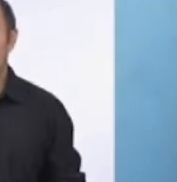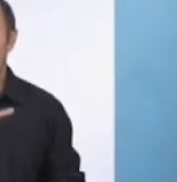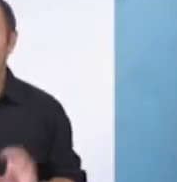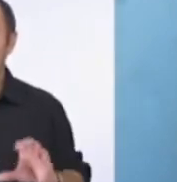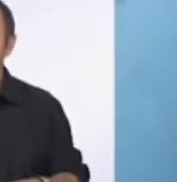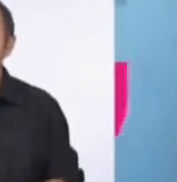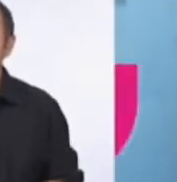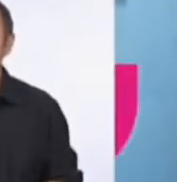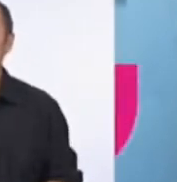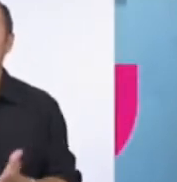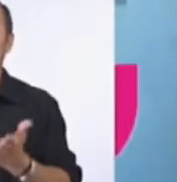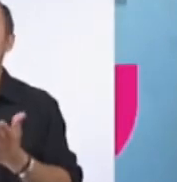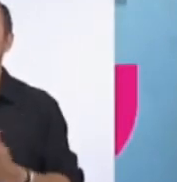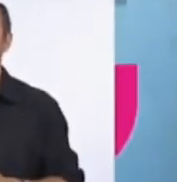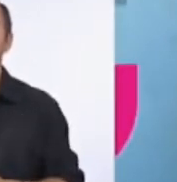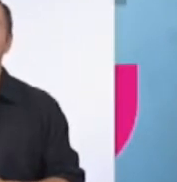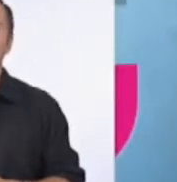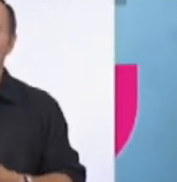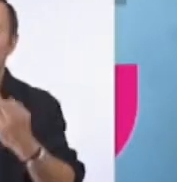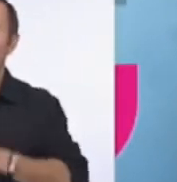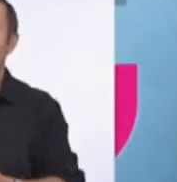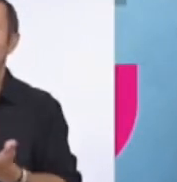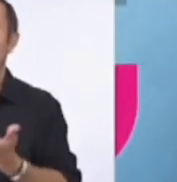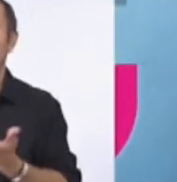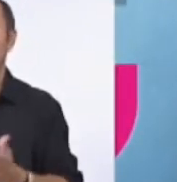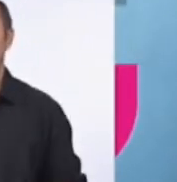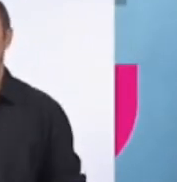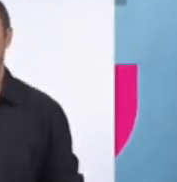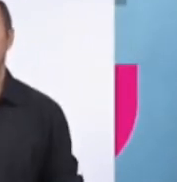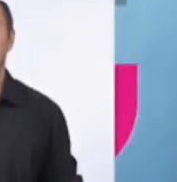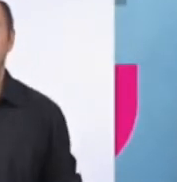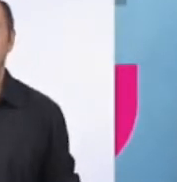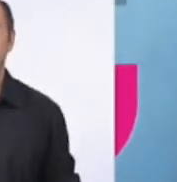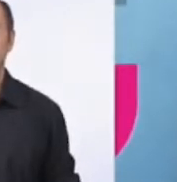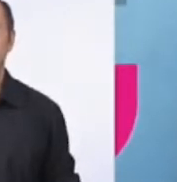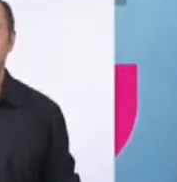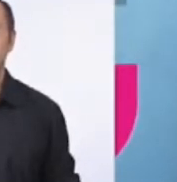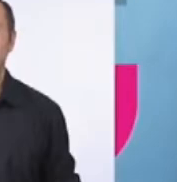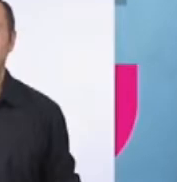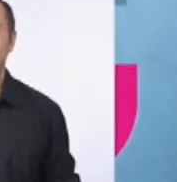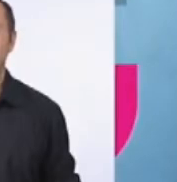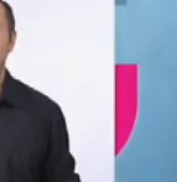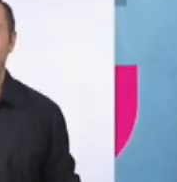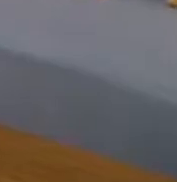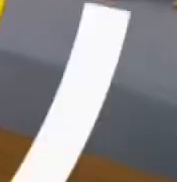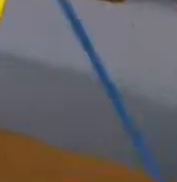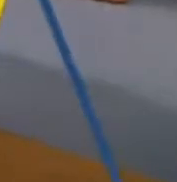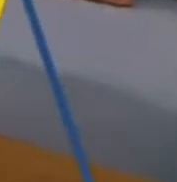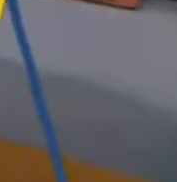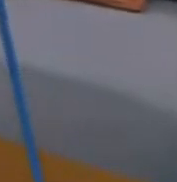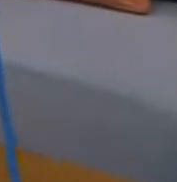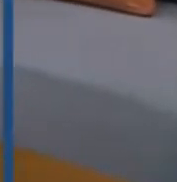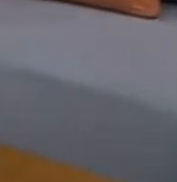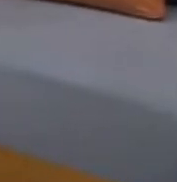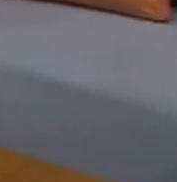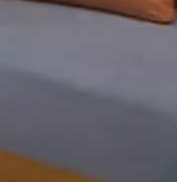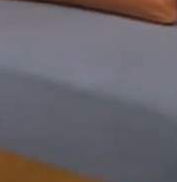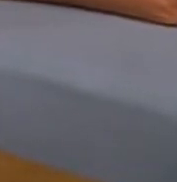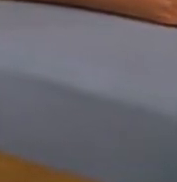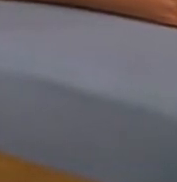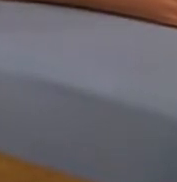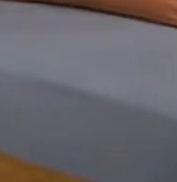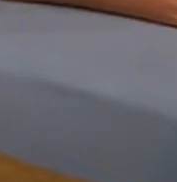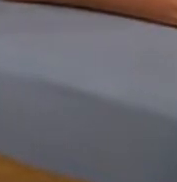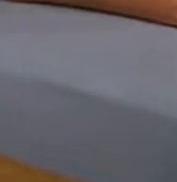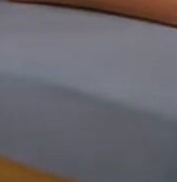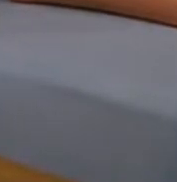Para cuidarnos contamos todas. Contamos todos. Aquí queremos hablar con gente